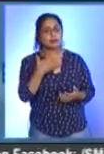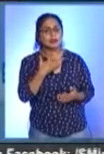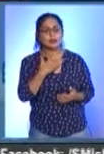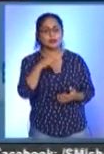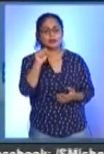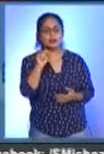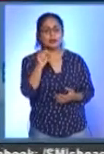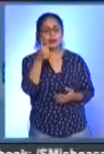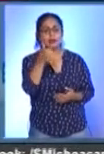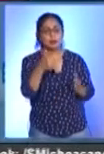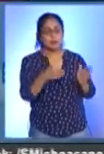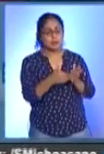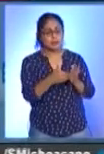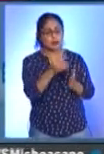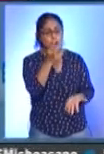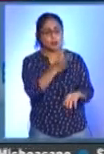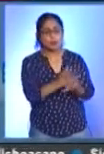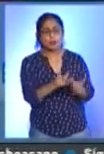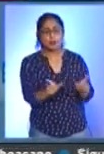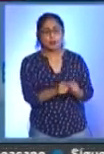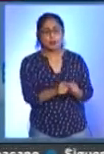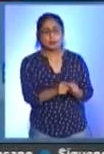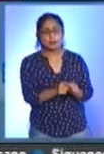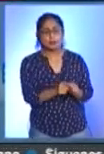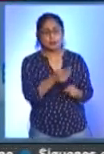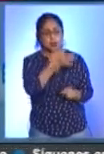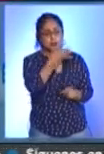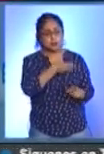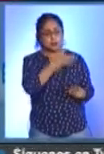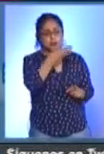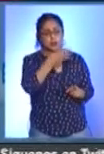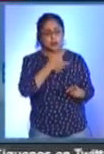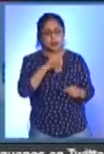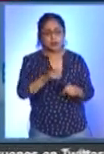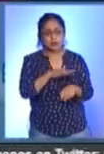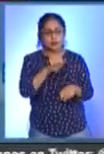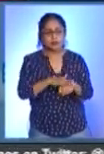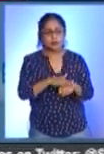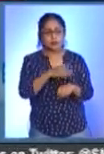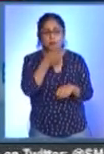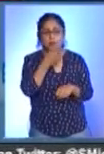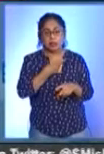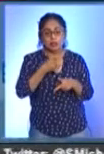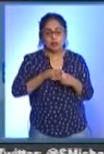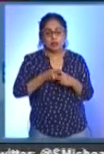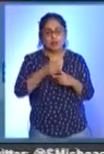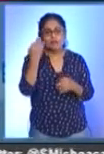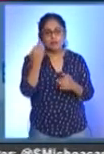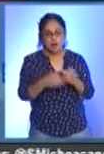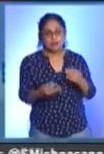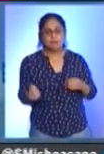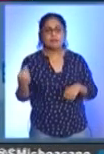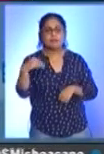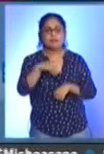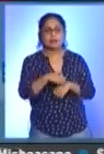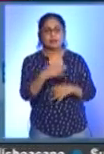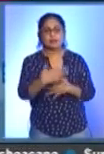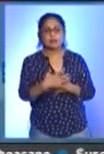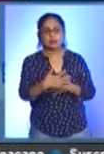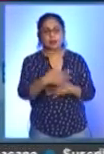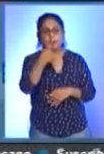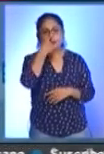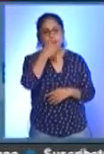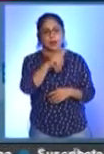millones de pesos únicamente. Es lo que nos ha estado informando la Secretaría de Finanzas. Falta completar la quincena para